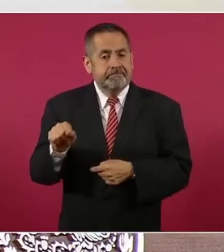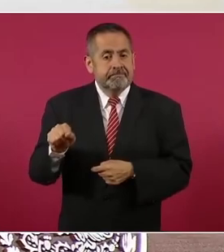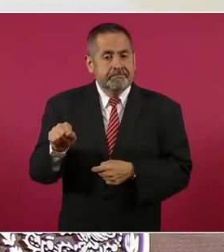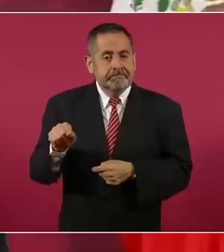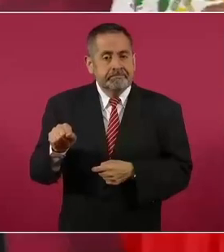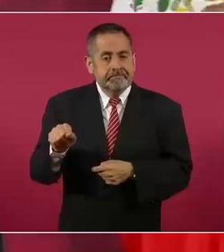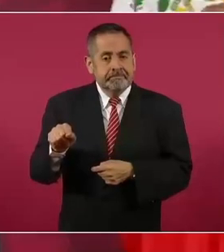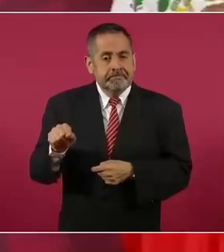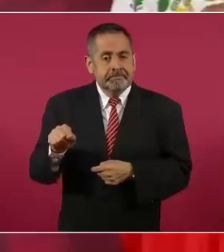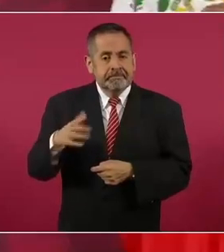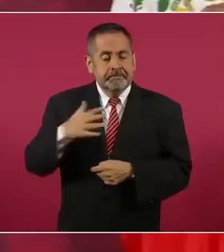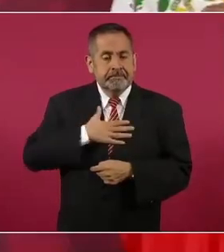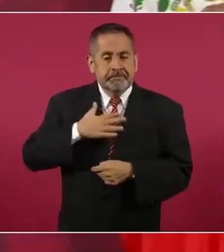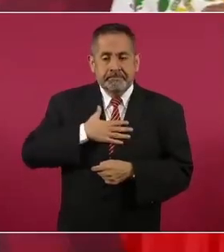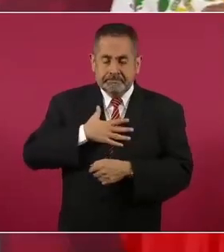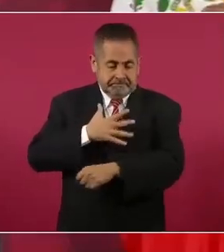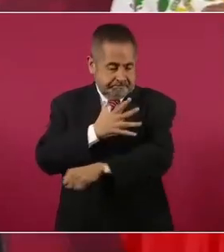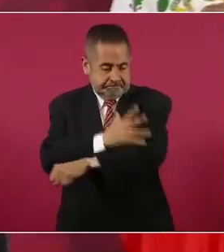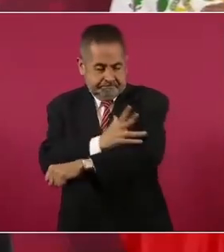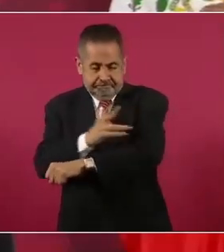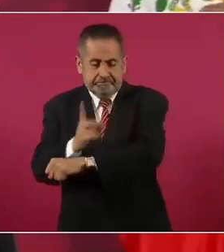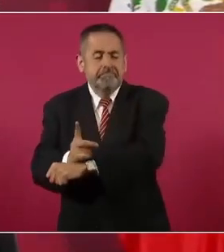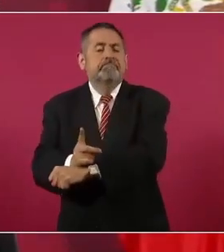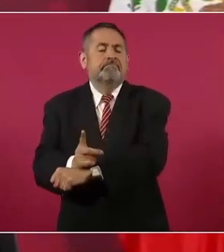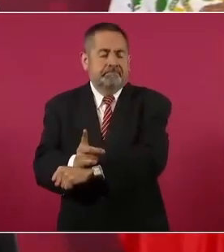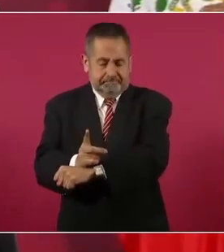nuestra honestidad,